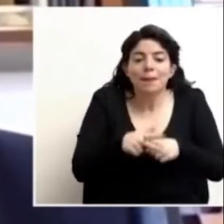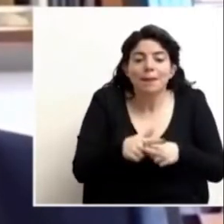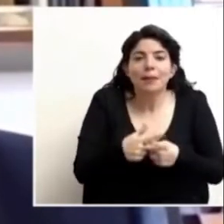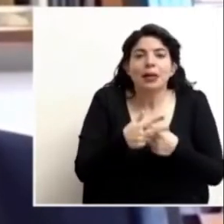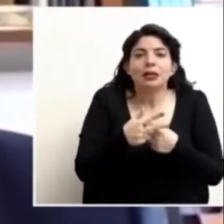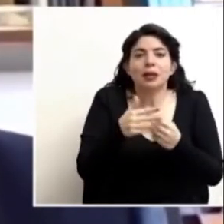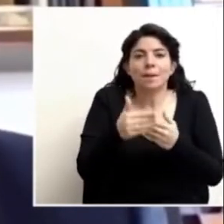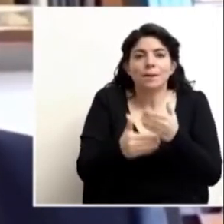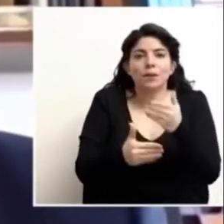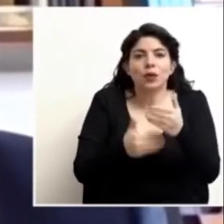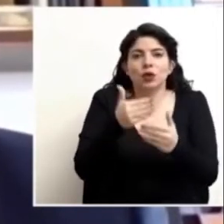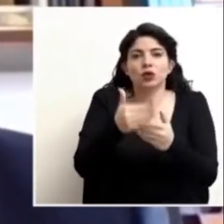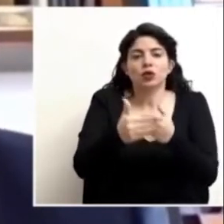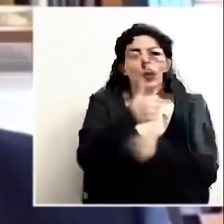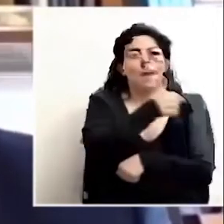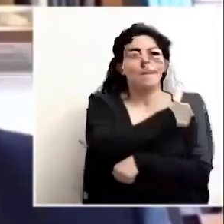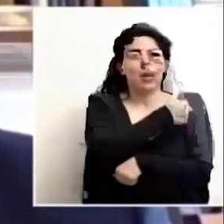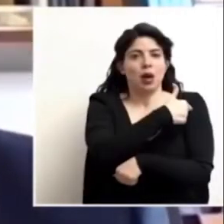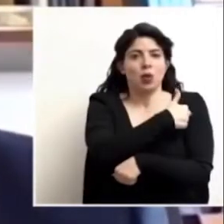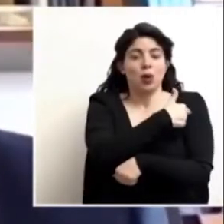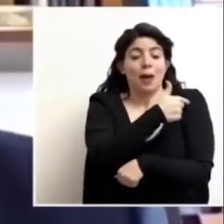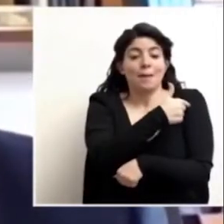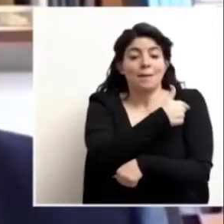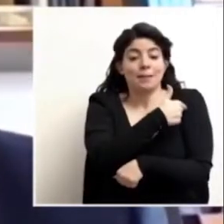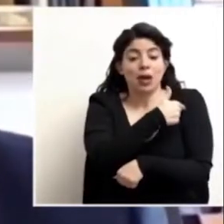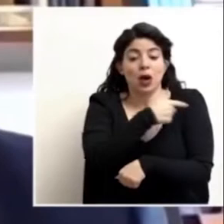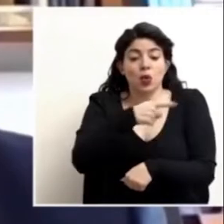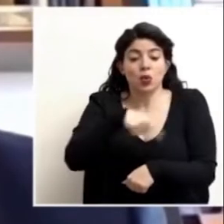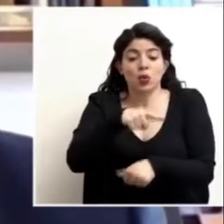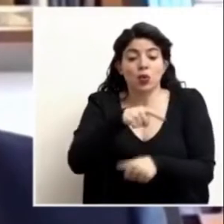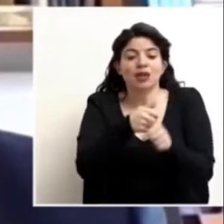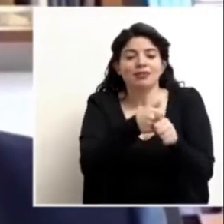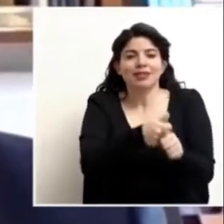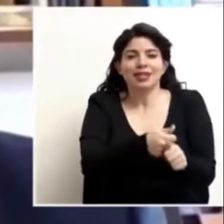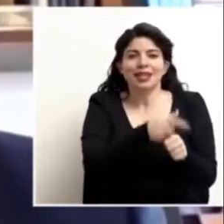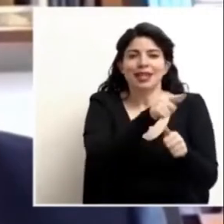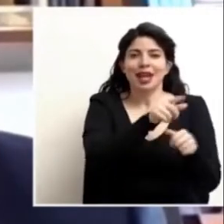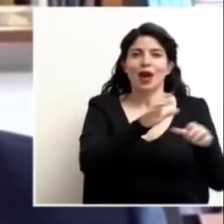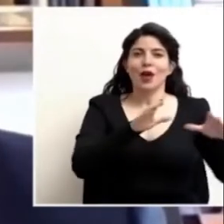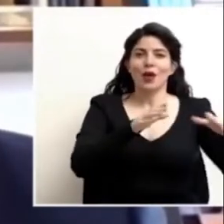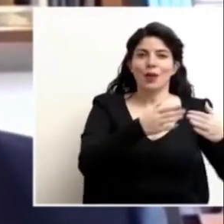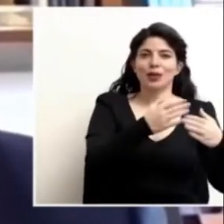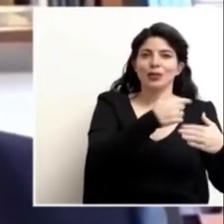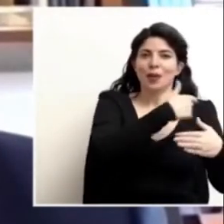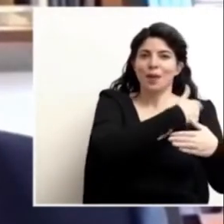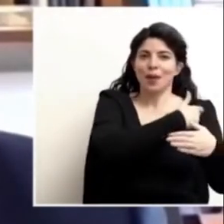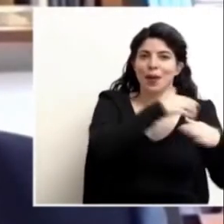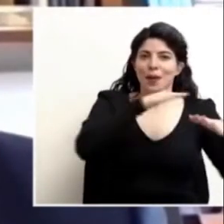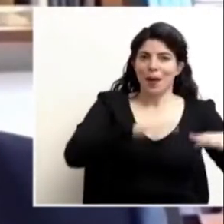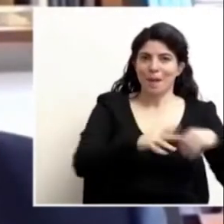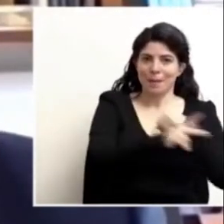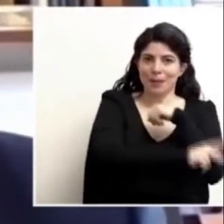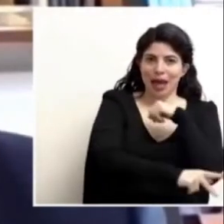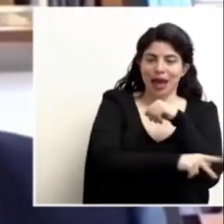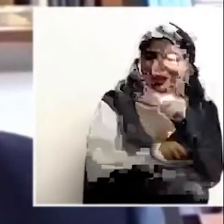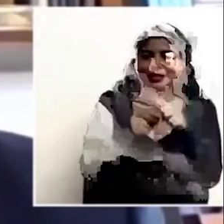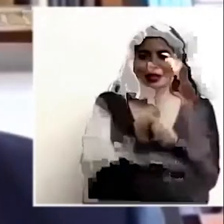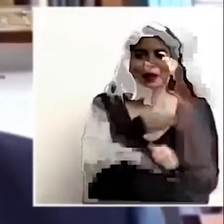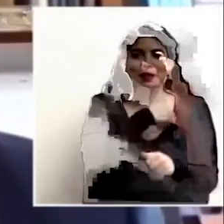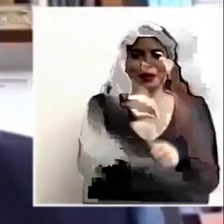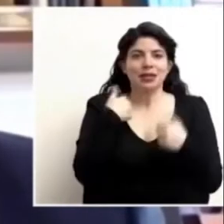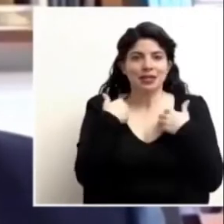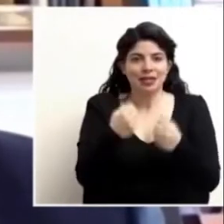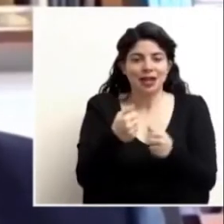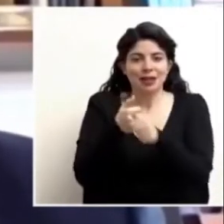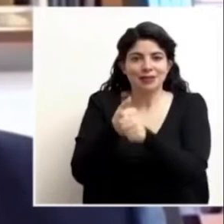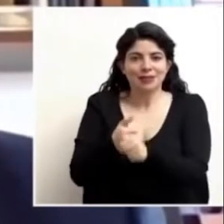de vacunación, siguiendo lo establecido por la Comisión de Vacunas del país, el Ministerio de Salud, la Caja Costarricense,